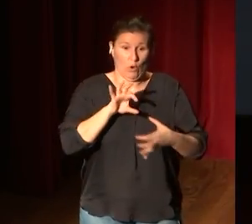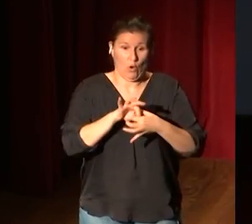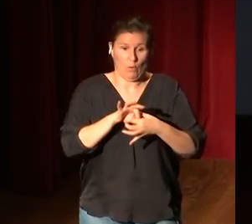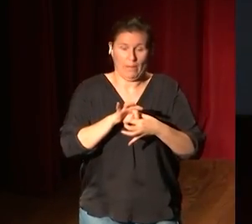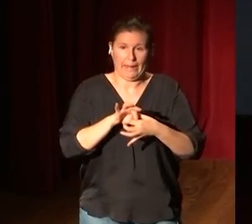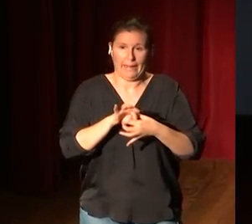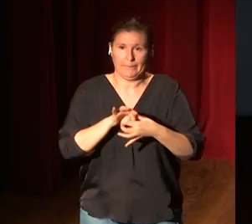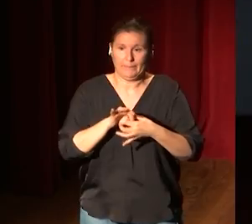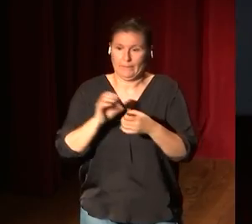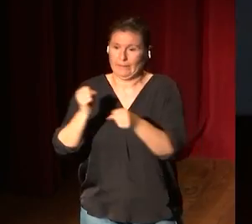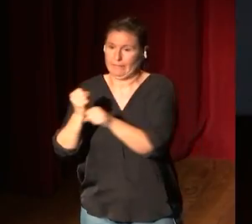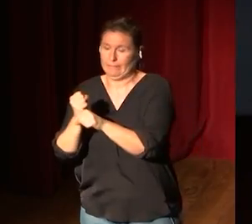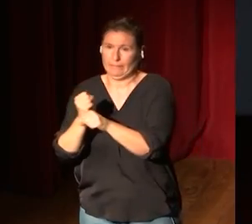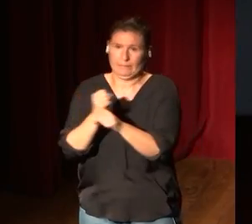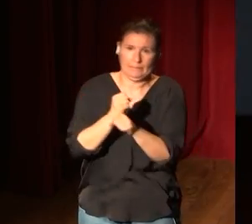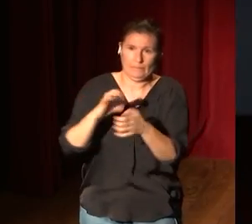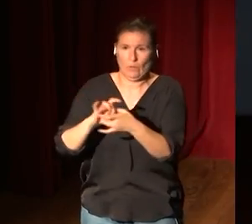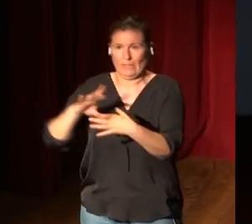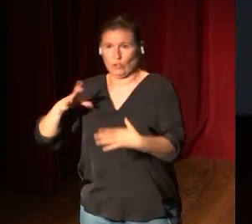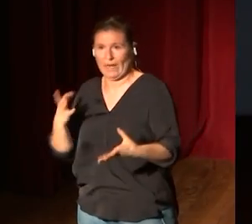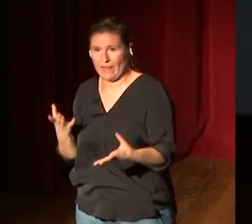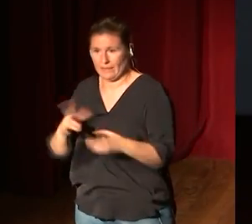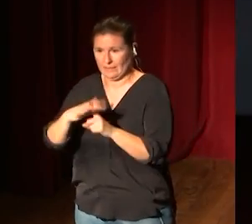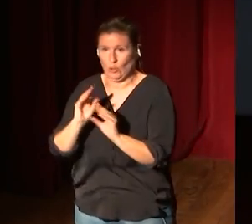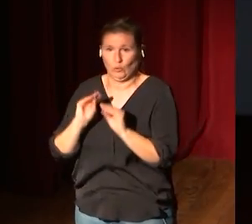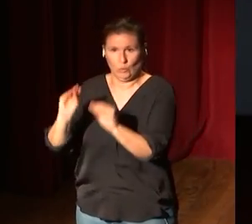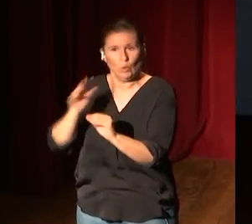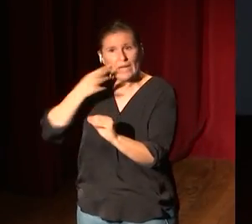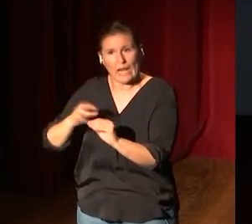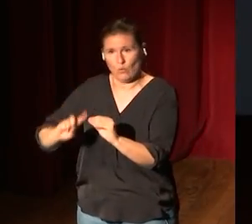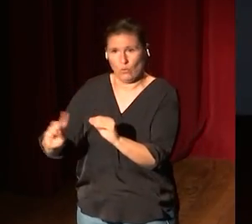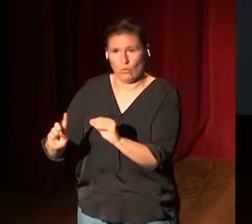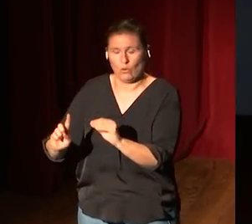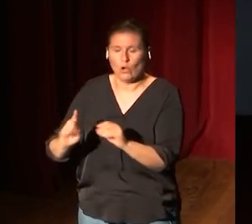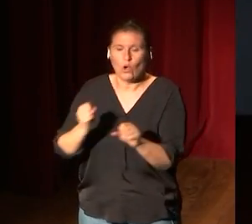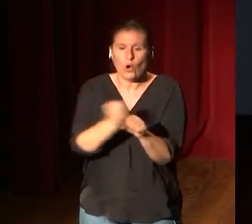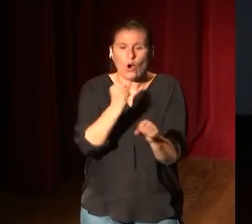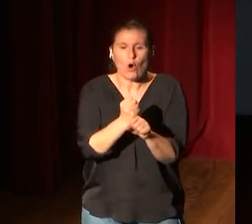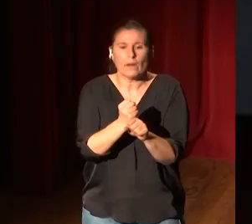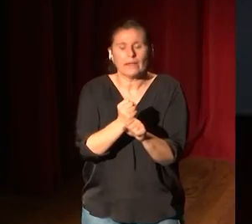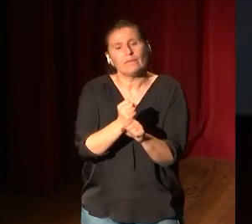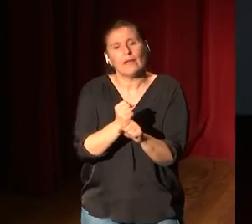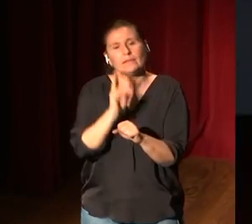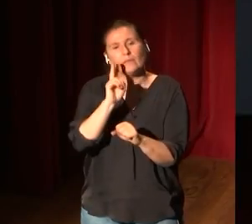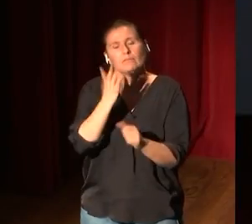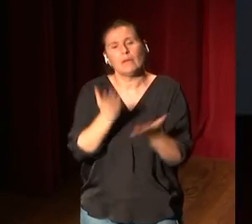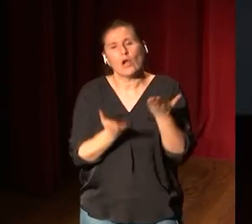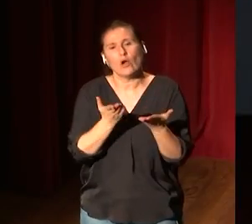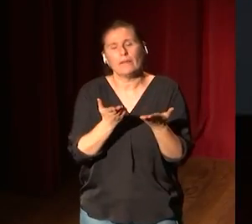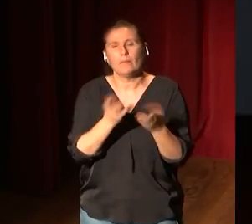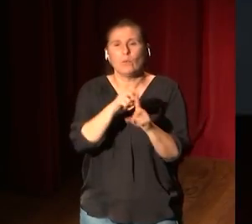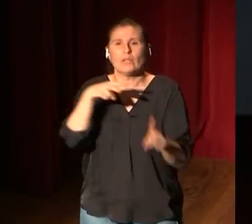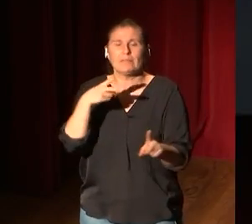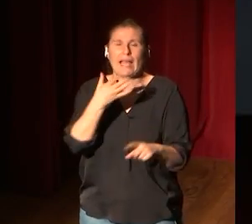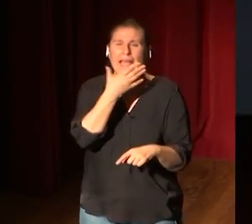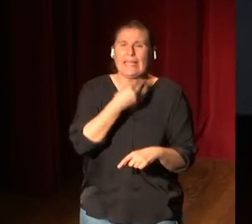obra, obra que se valora desde un punto de vista estético, artístico, no